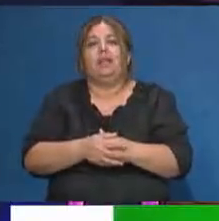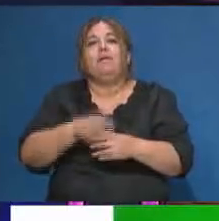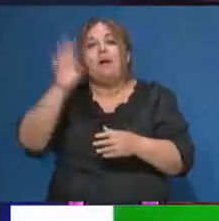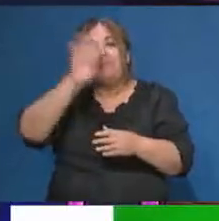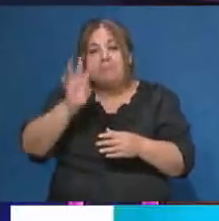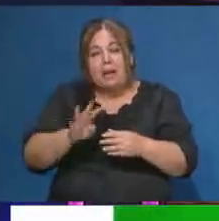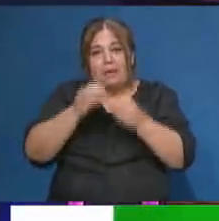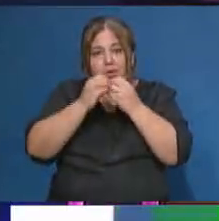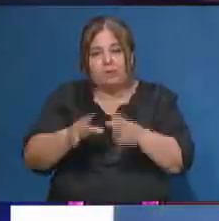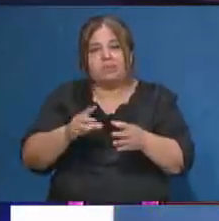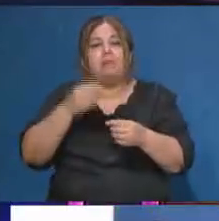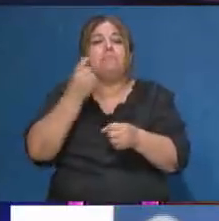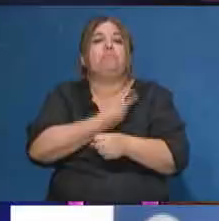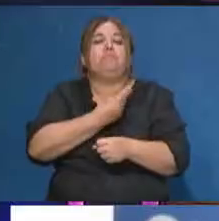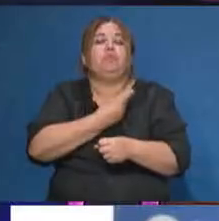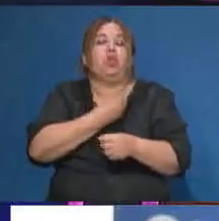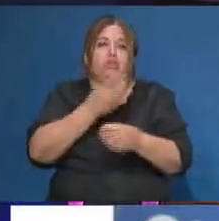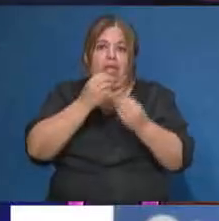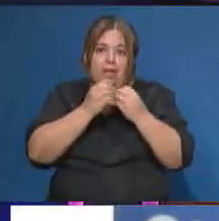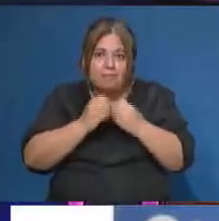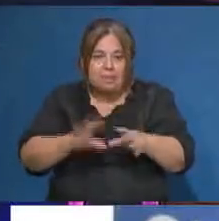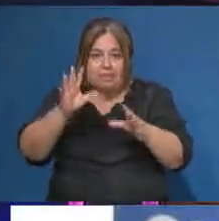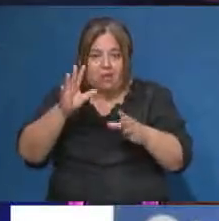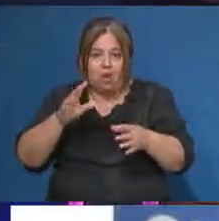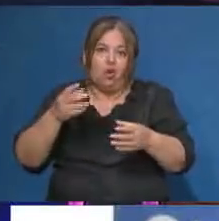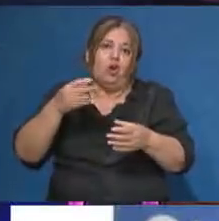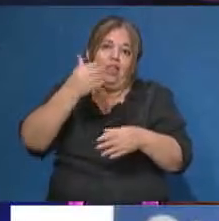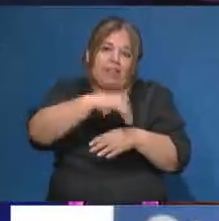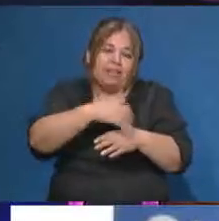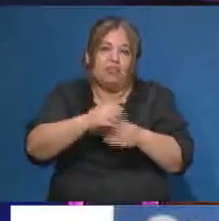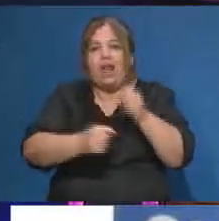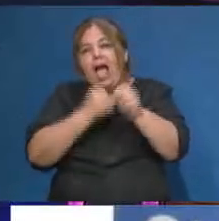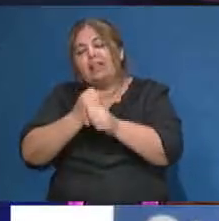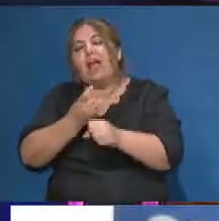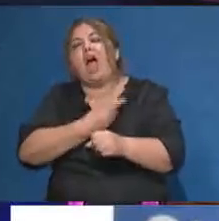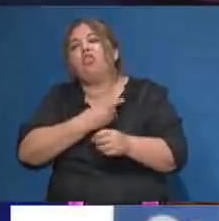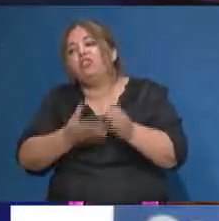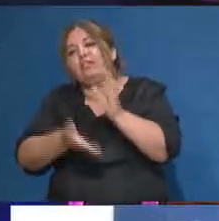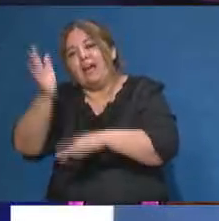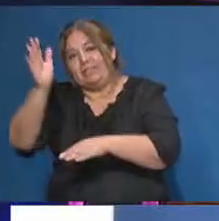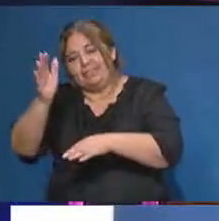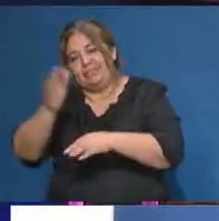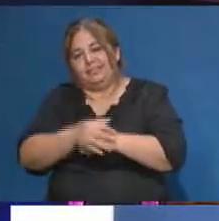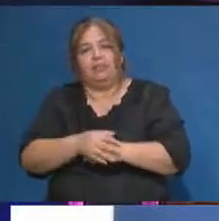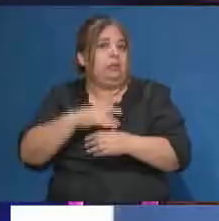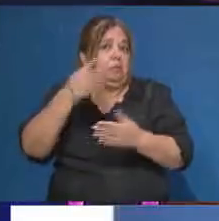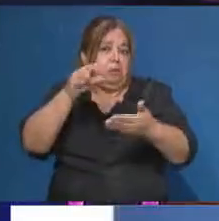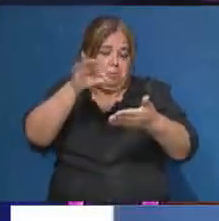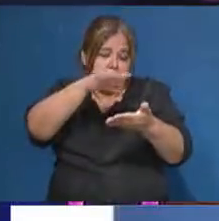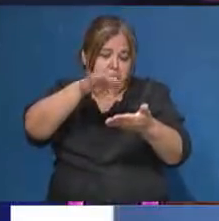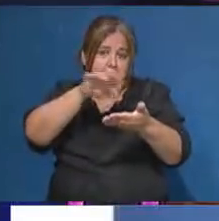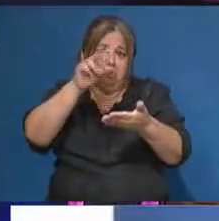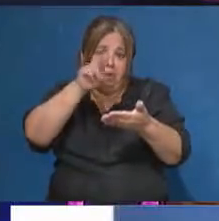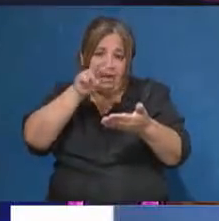luego vas a decirle desde dónde hasta dónde rápidamente, desde dónde salís hasta dónde te vas. Y eso es prácticamente todo. Después es mirar y leer